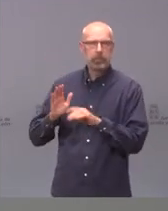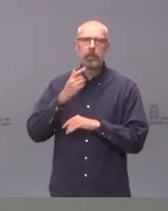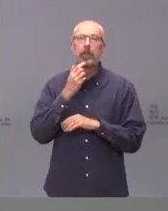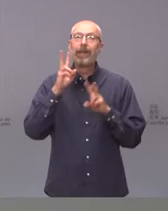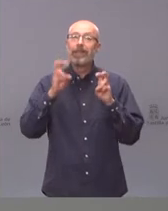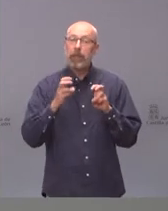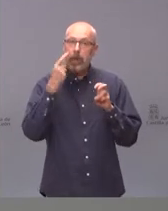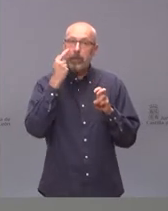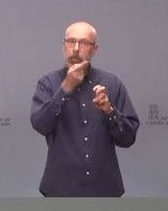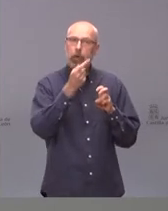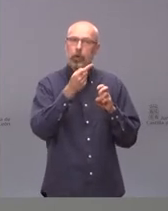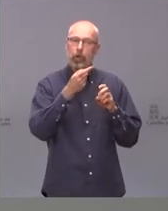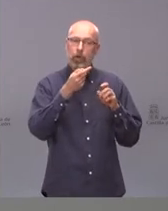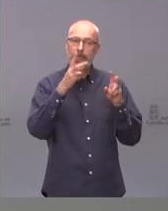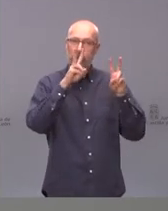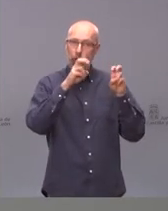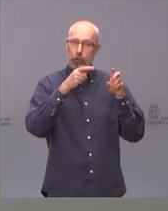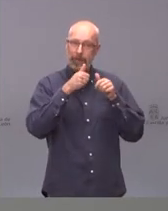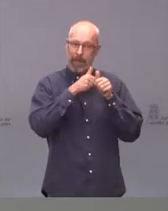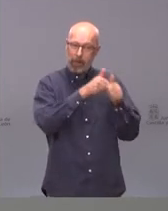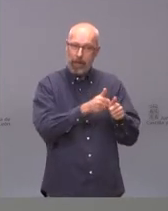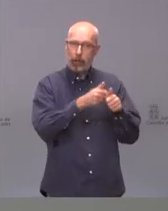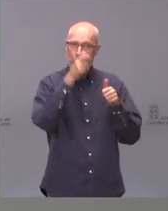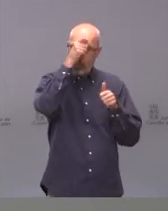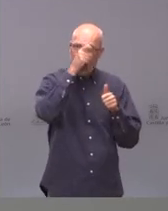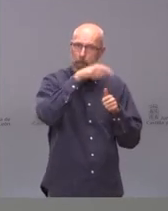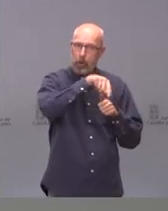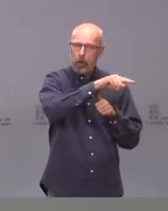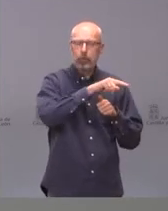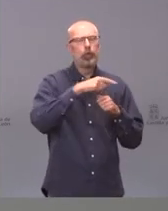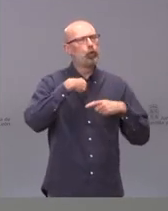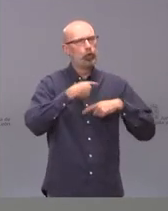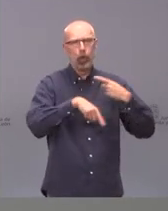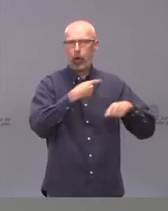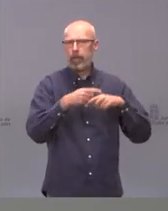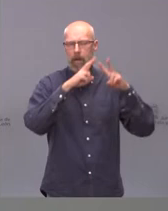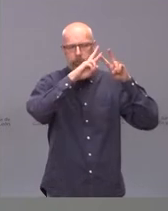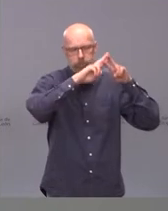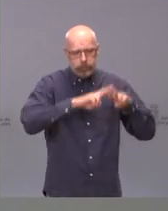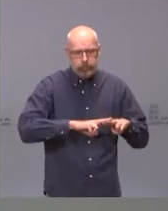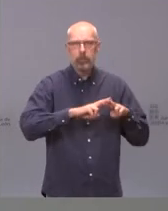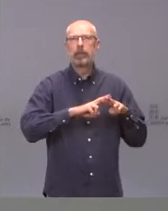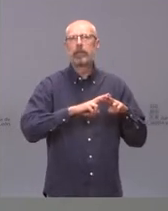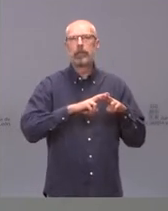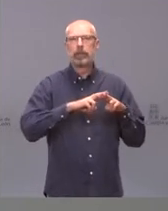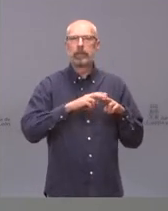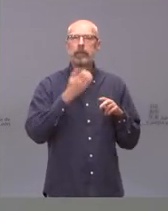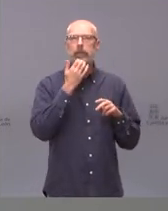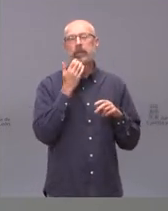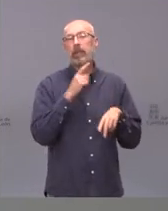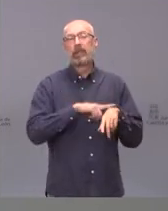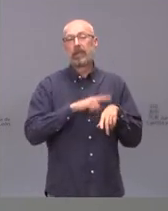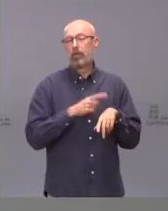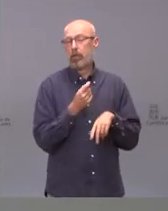monitorizamos a diario, o todos los días analizamos los datos, las incidencias se van modulando, todavía ha pasado poco tiempo.